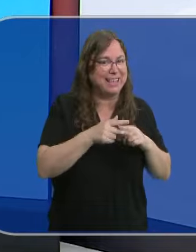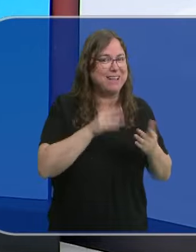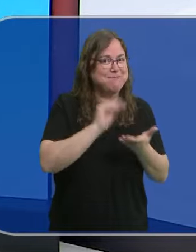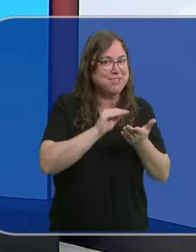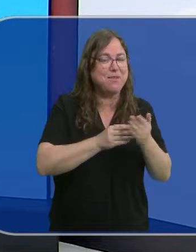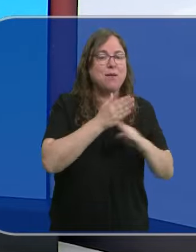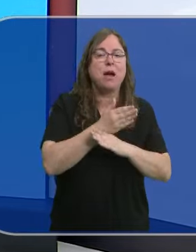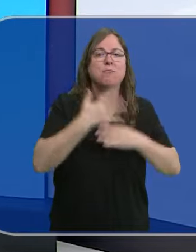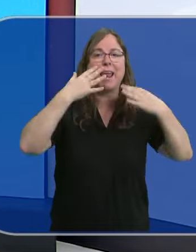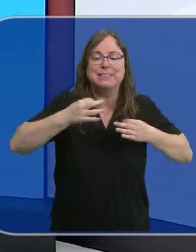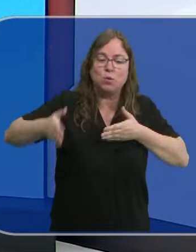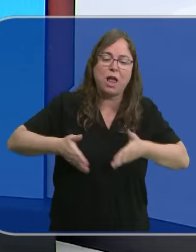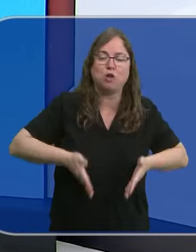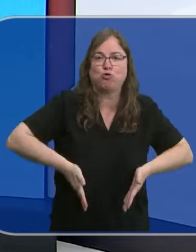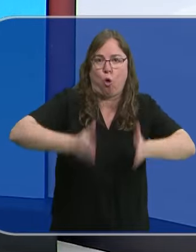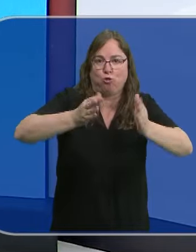carretera con todas las garantías.